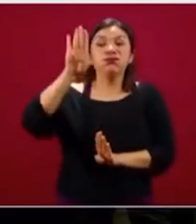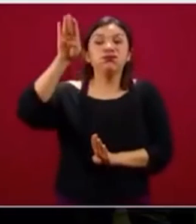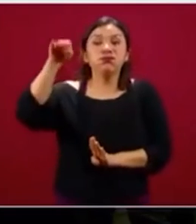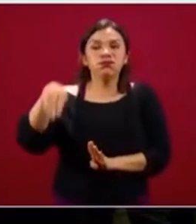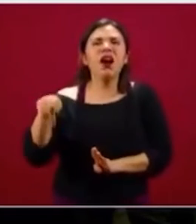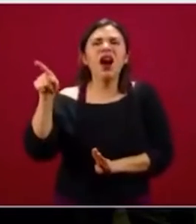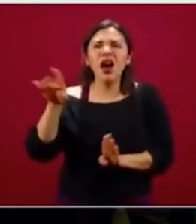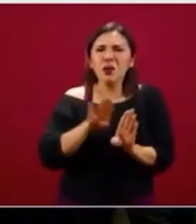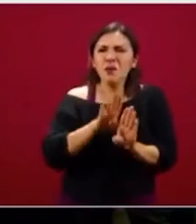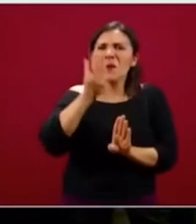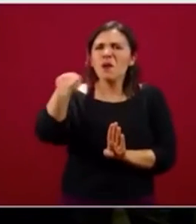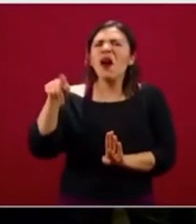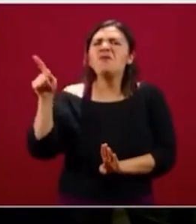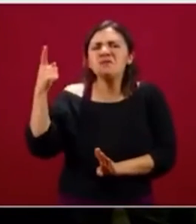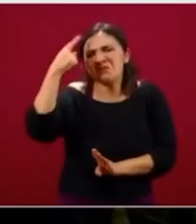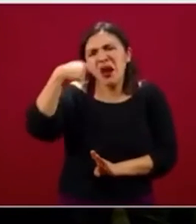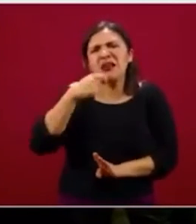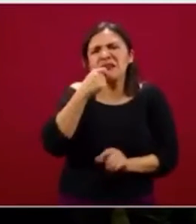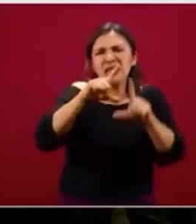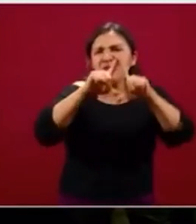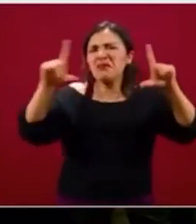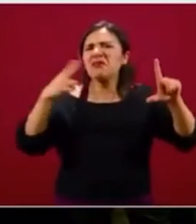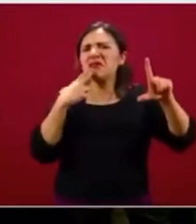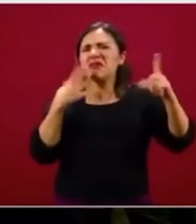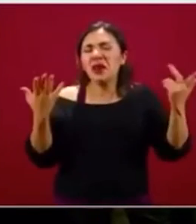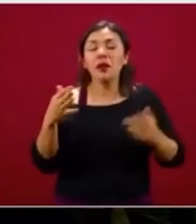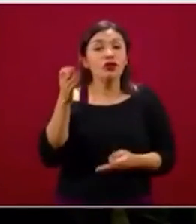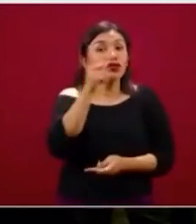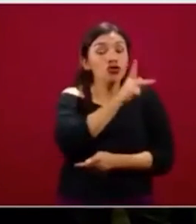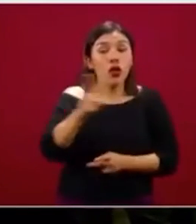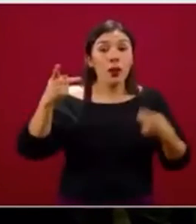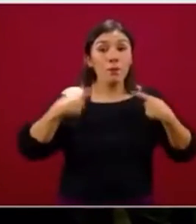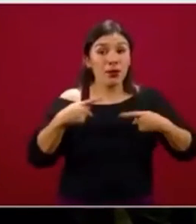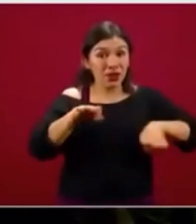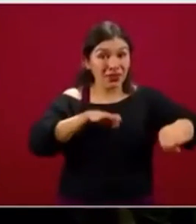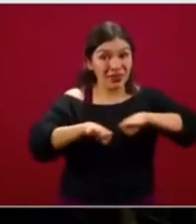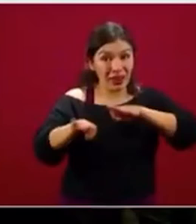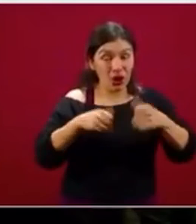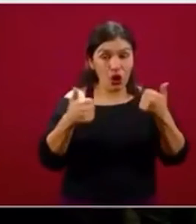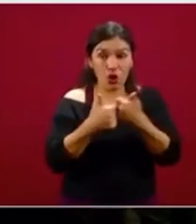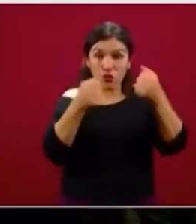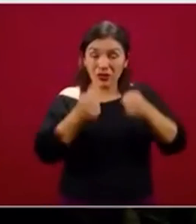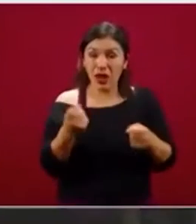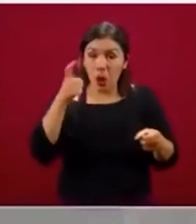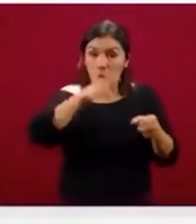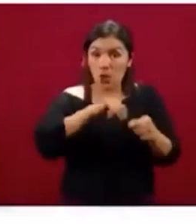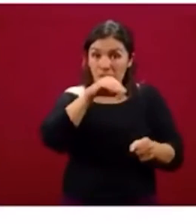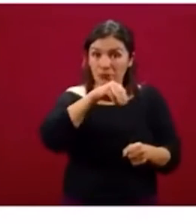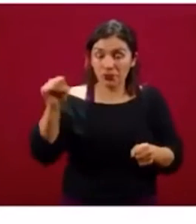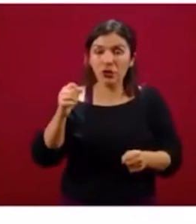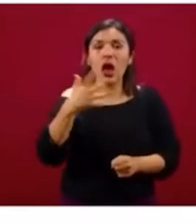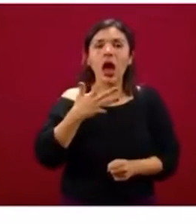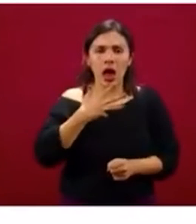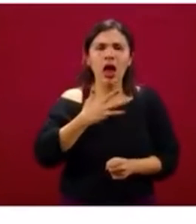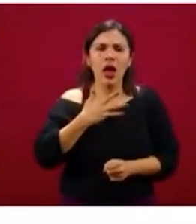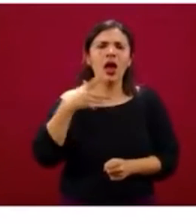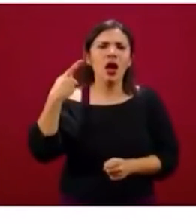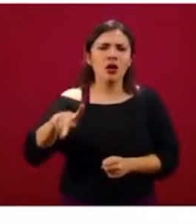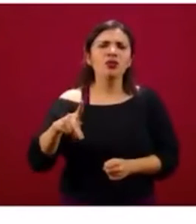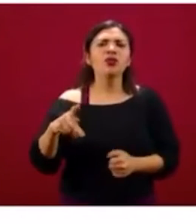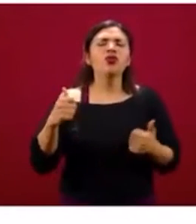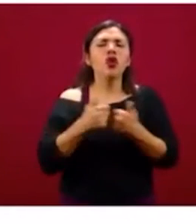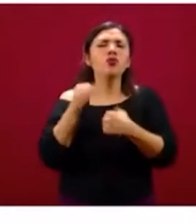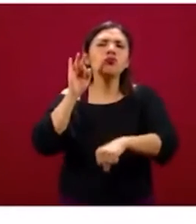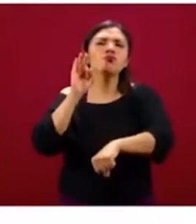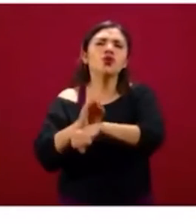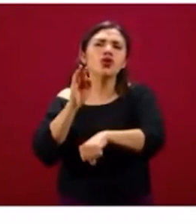¿Y qué representa este tablero? Bueno, todos los trabajadores asegurados tienen una prestación económica que les